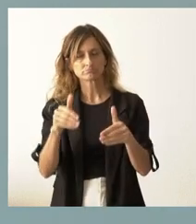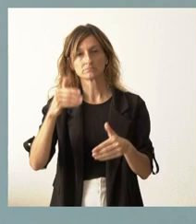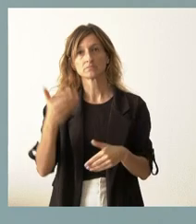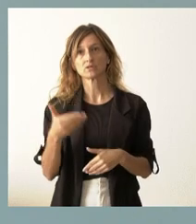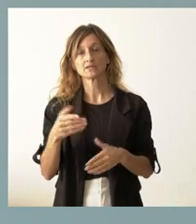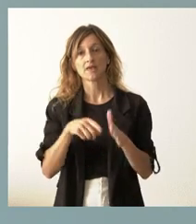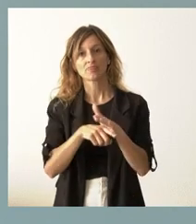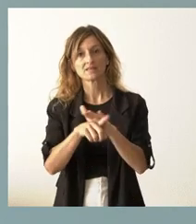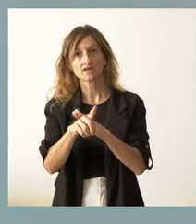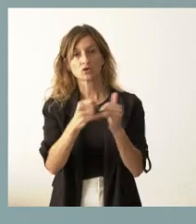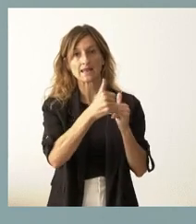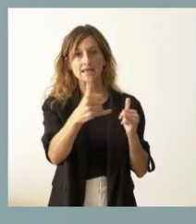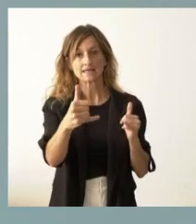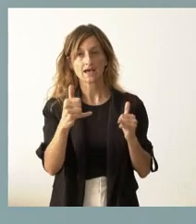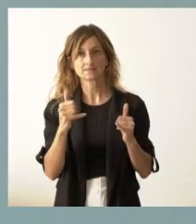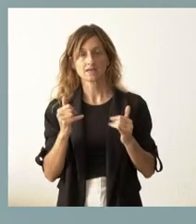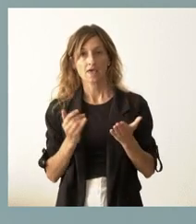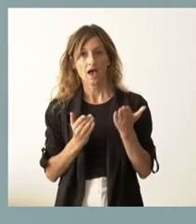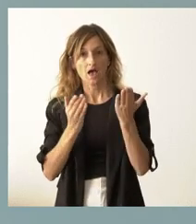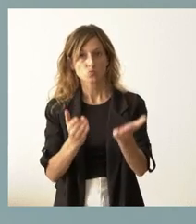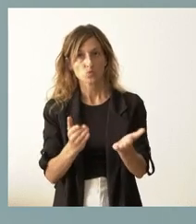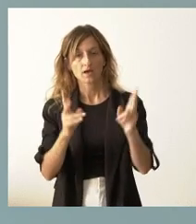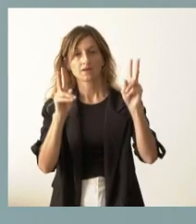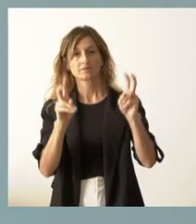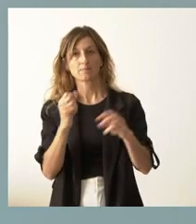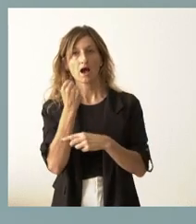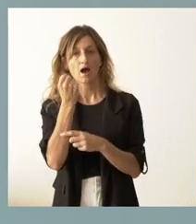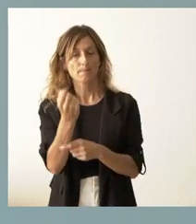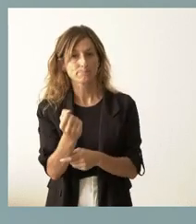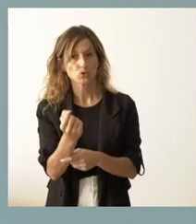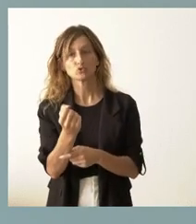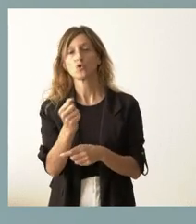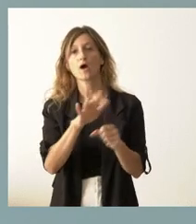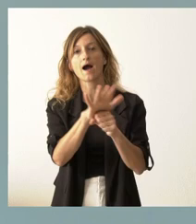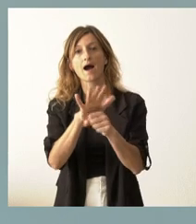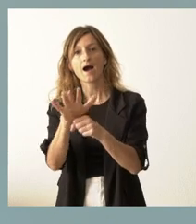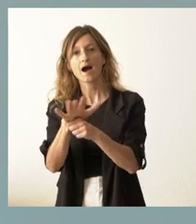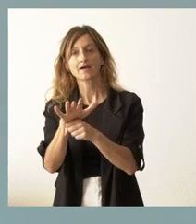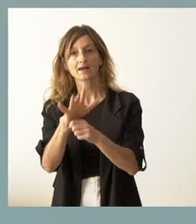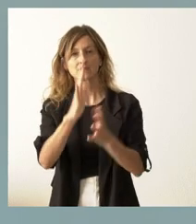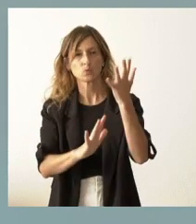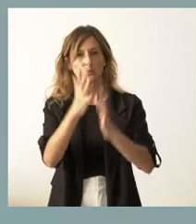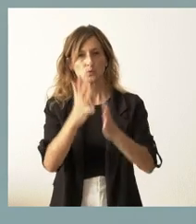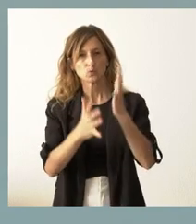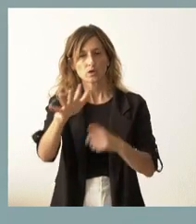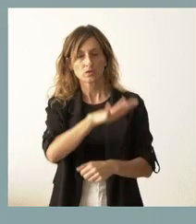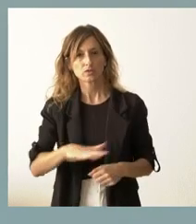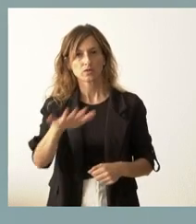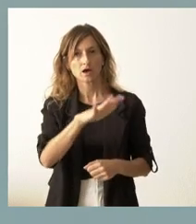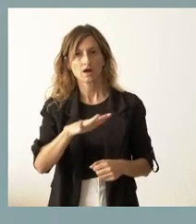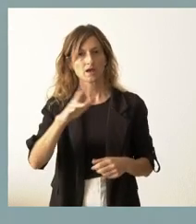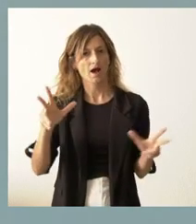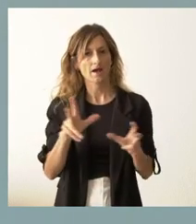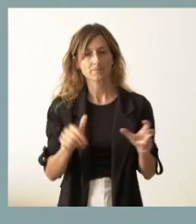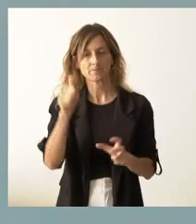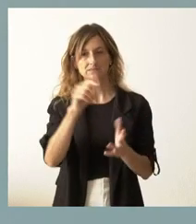que era el desarrollo de todas las líneas de ayuda en materia de apoyo a las áreas que habían sufrido los incendios más graves y el mayor impacto en el caso de nuestra